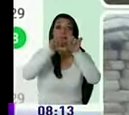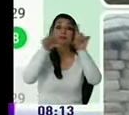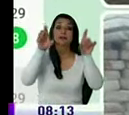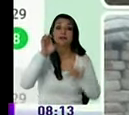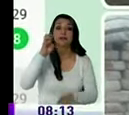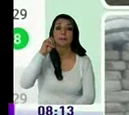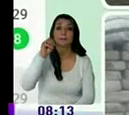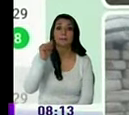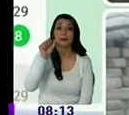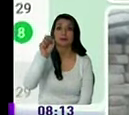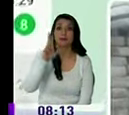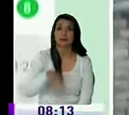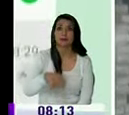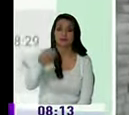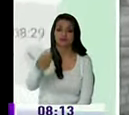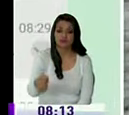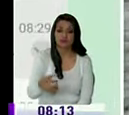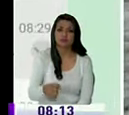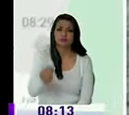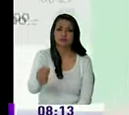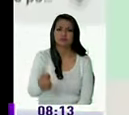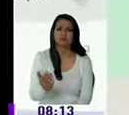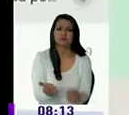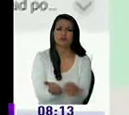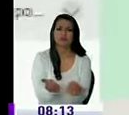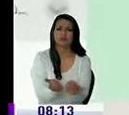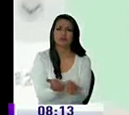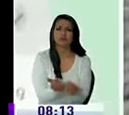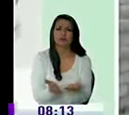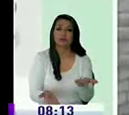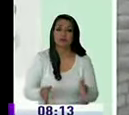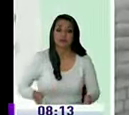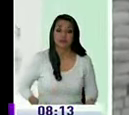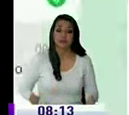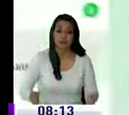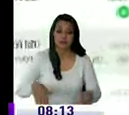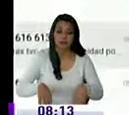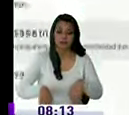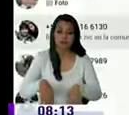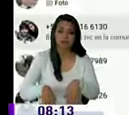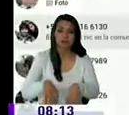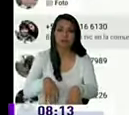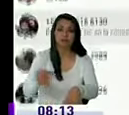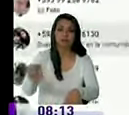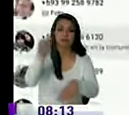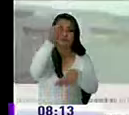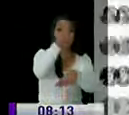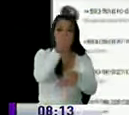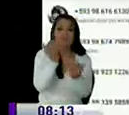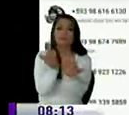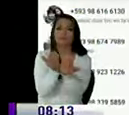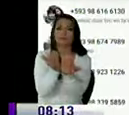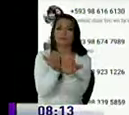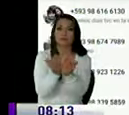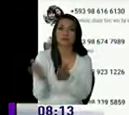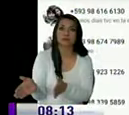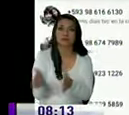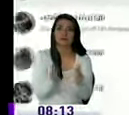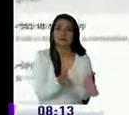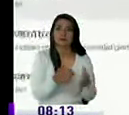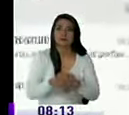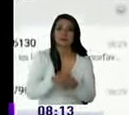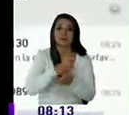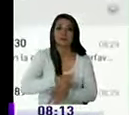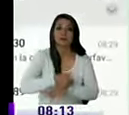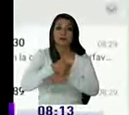miren usted la basura donde tiene que poner la gente y parece que están adoquinando la calle y encima de los adoquines está la basura hemos cumplido con